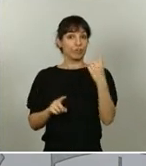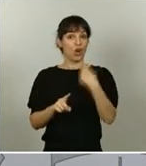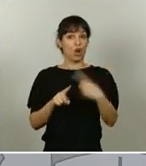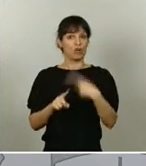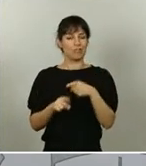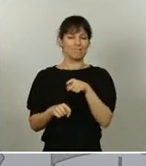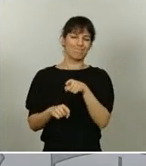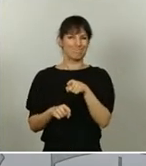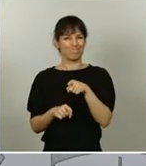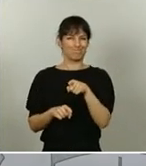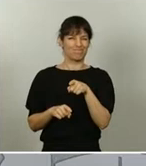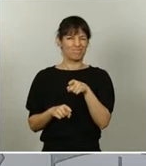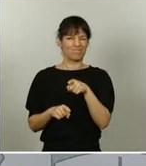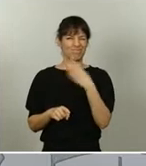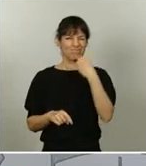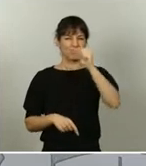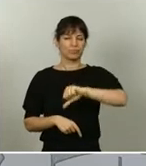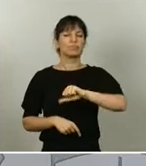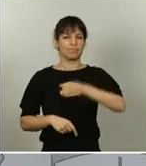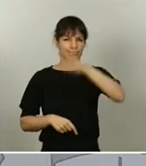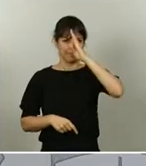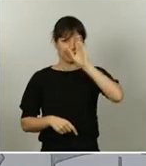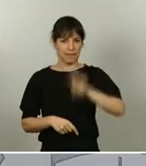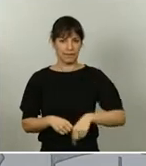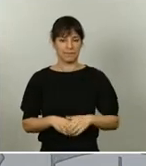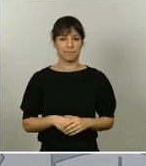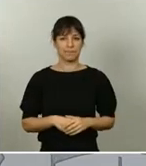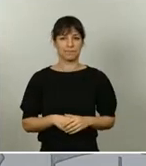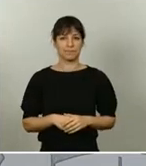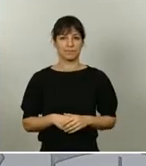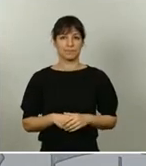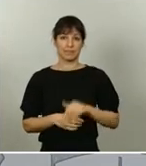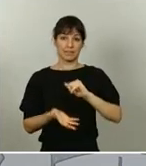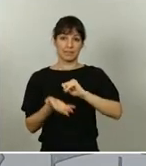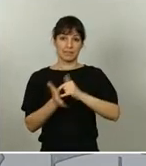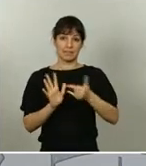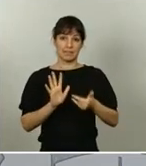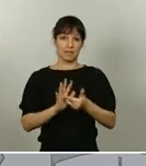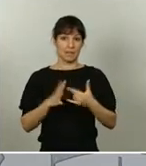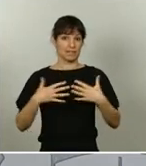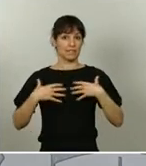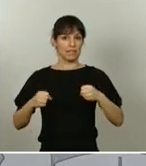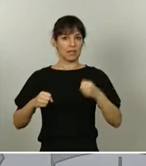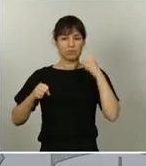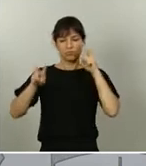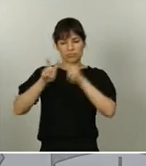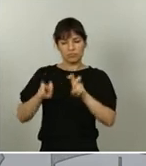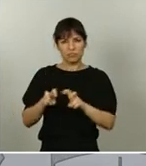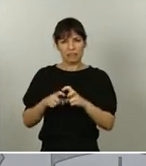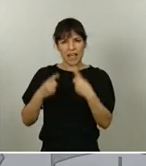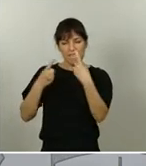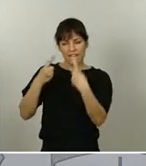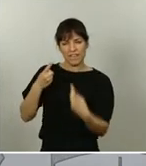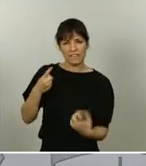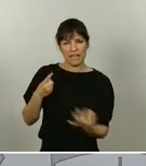funcionado. Evaluar deficiencias de nuestro sistema sanitario, las fragilidades de nuestro sistema de asistencia